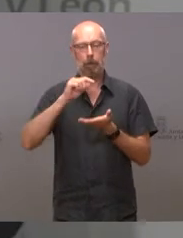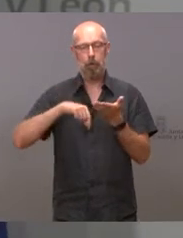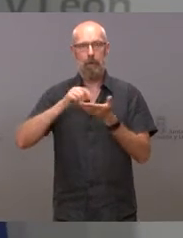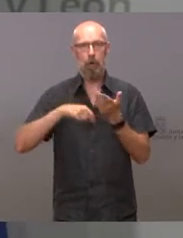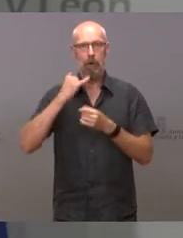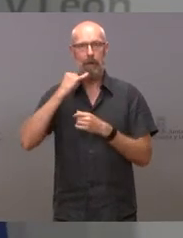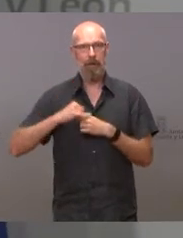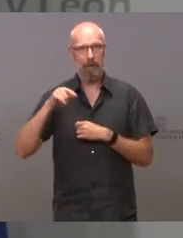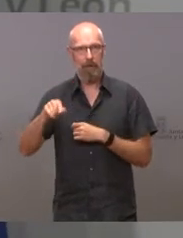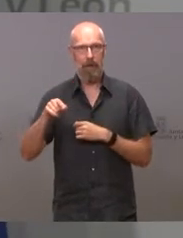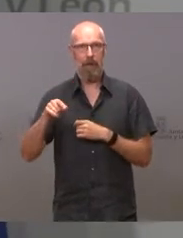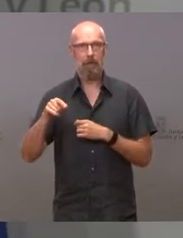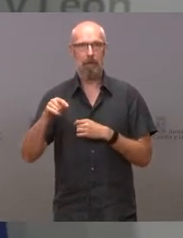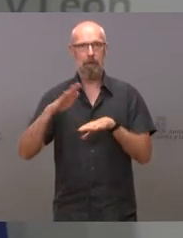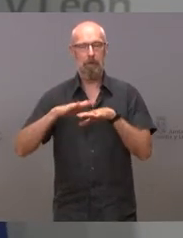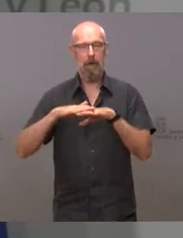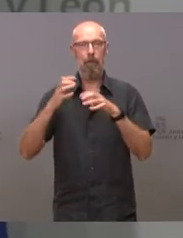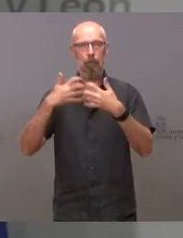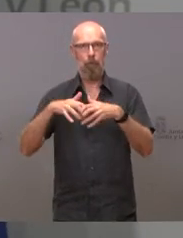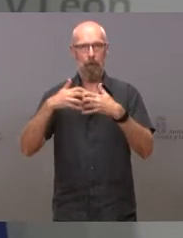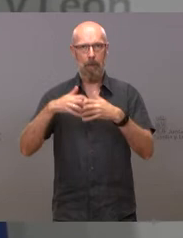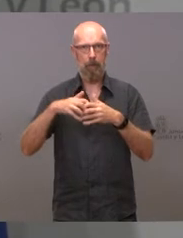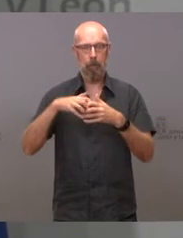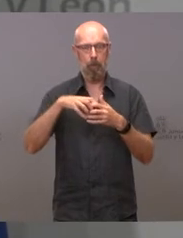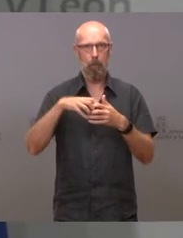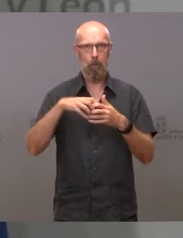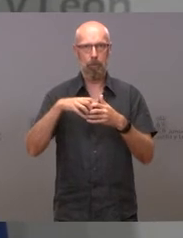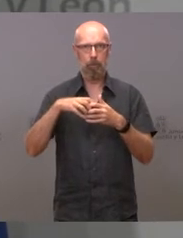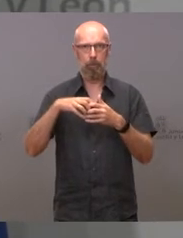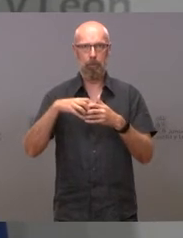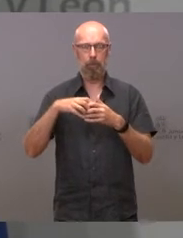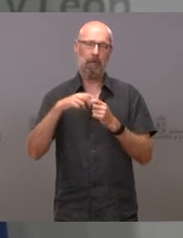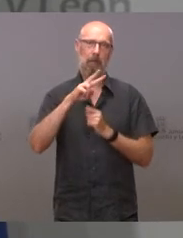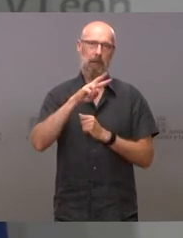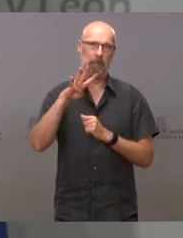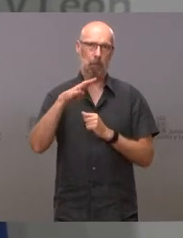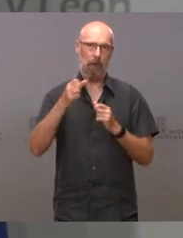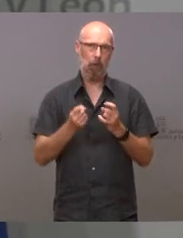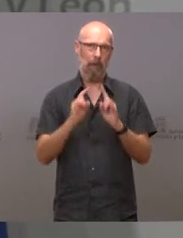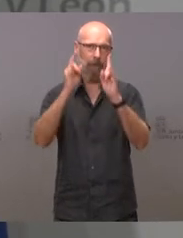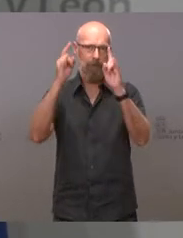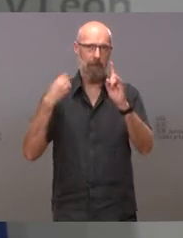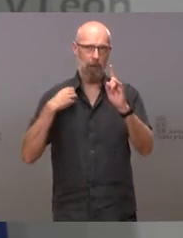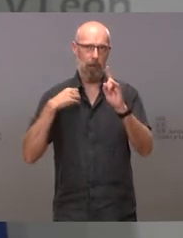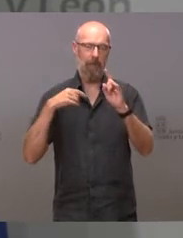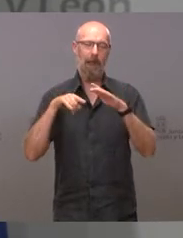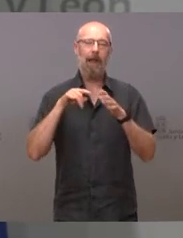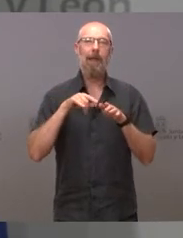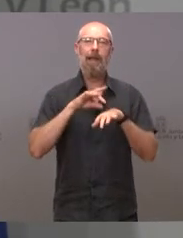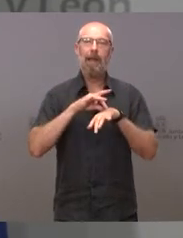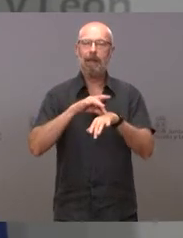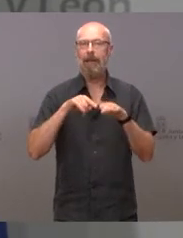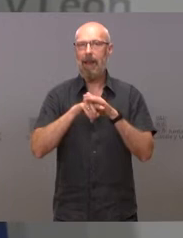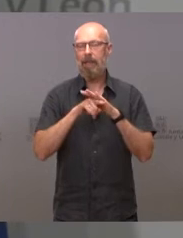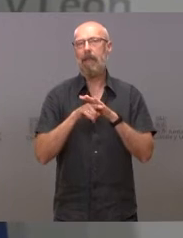requerida para el corto funcionamiento de 24 edificios de la Gerencia Regional de Salud y